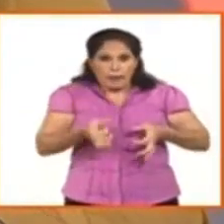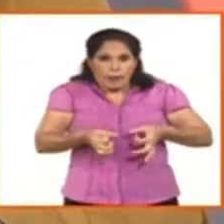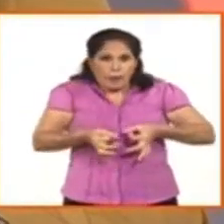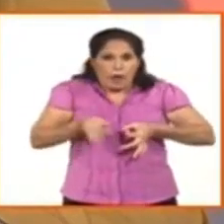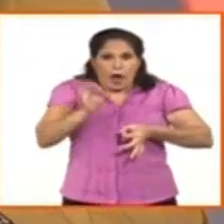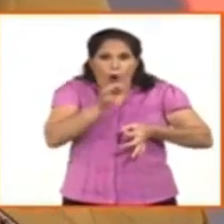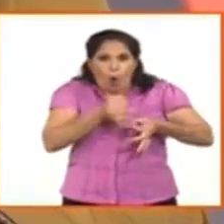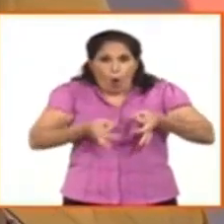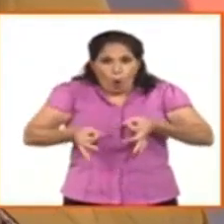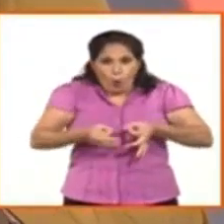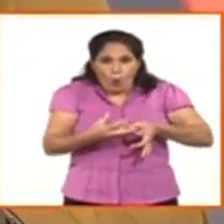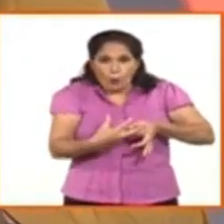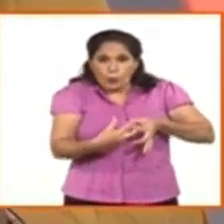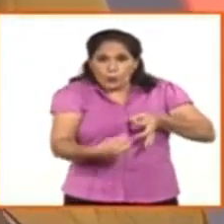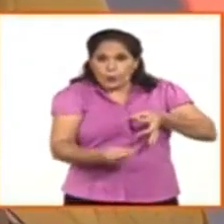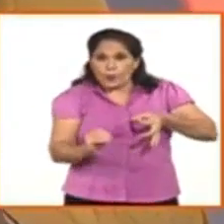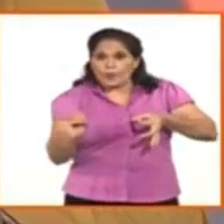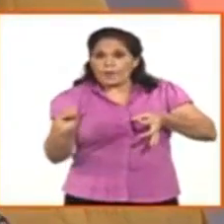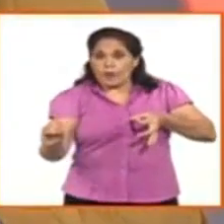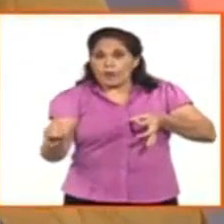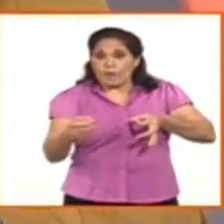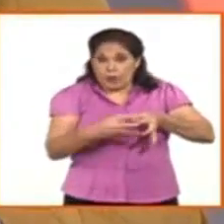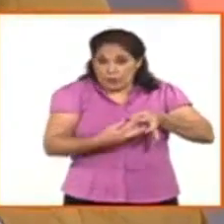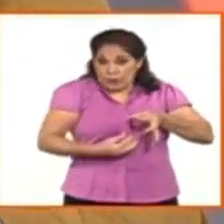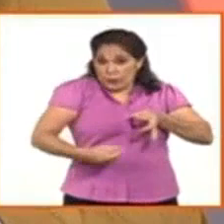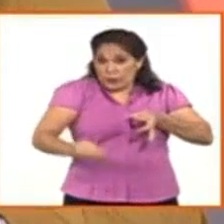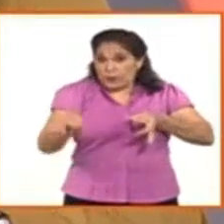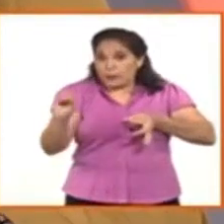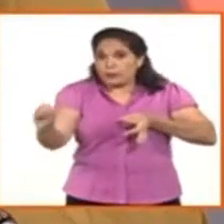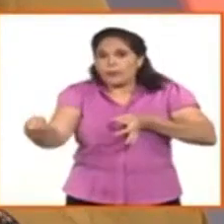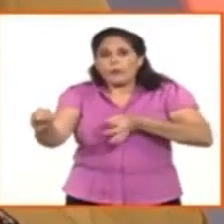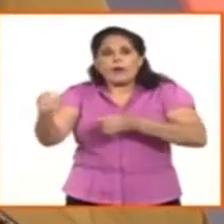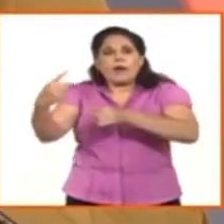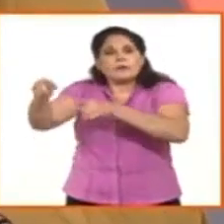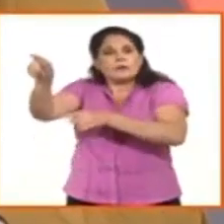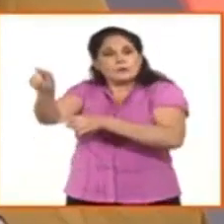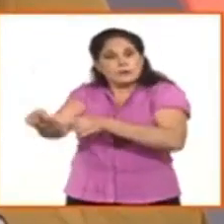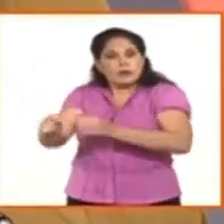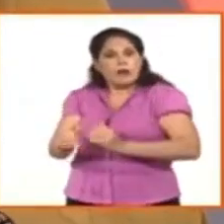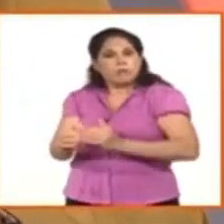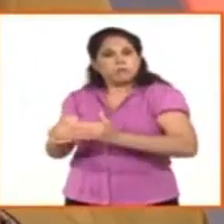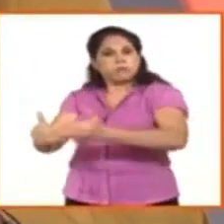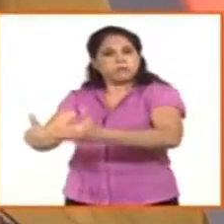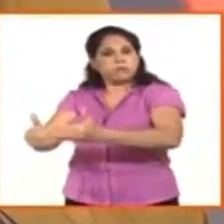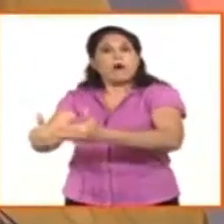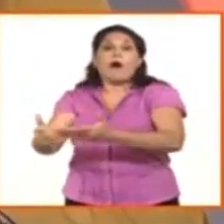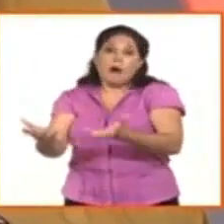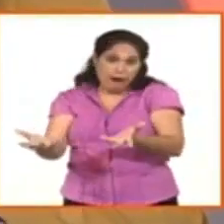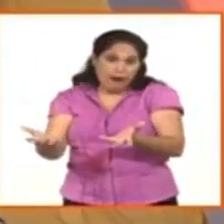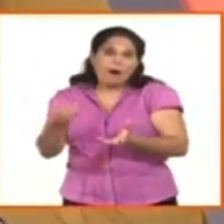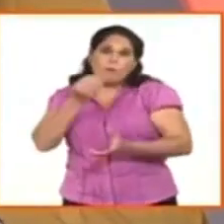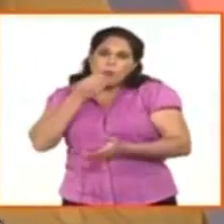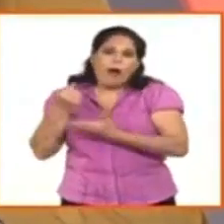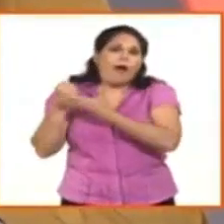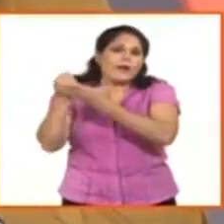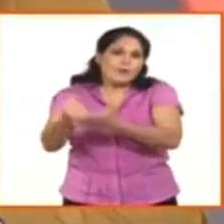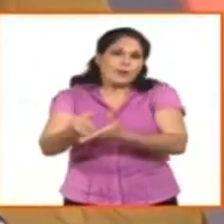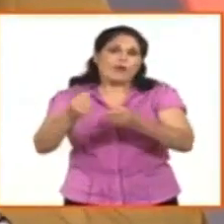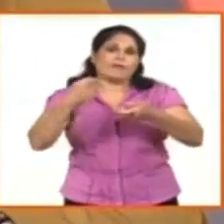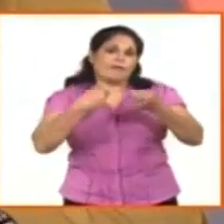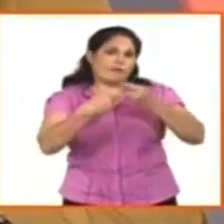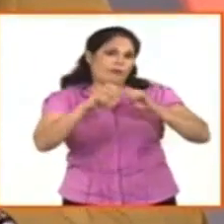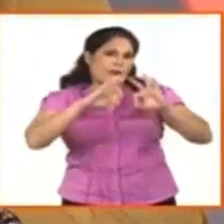no hacen, no utilizan esta práctica médica, pero sí hay otros que sí la hacen, pero mercantilistas.